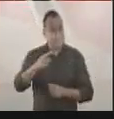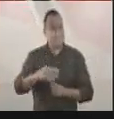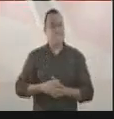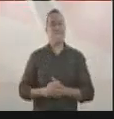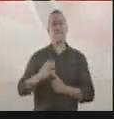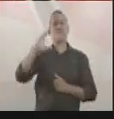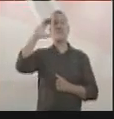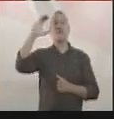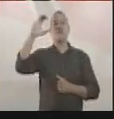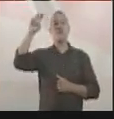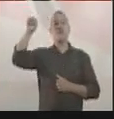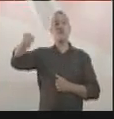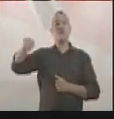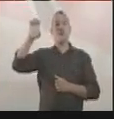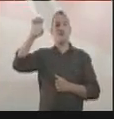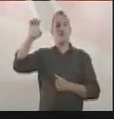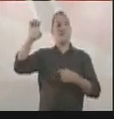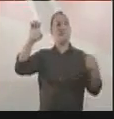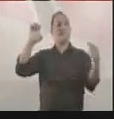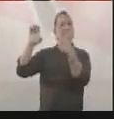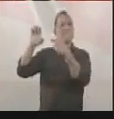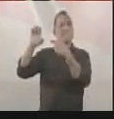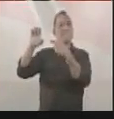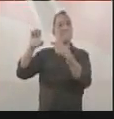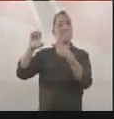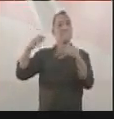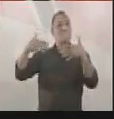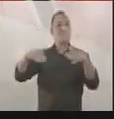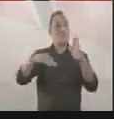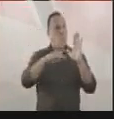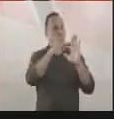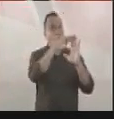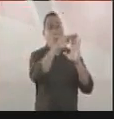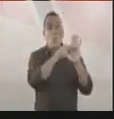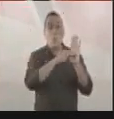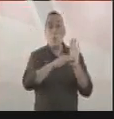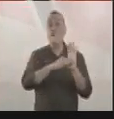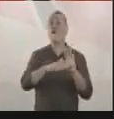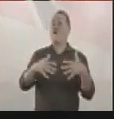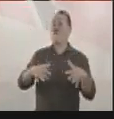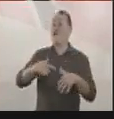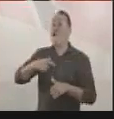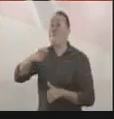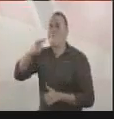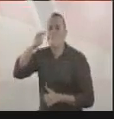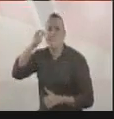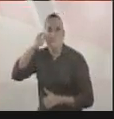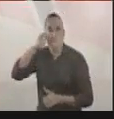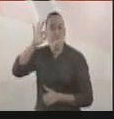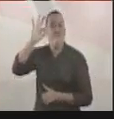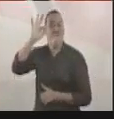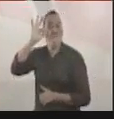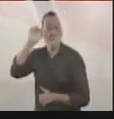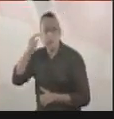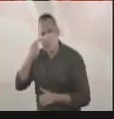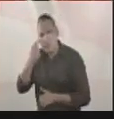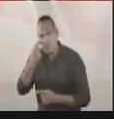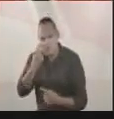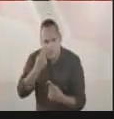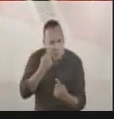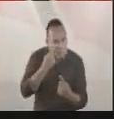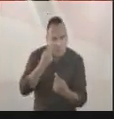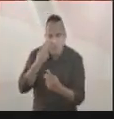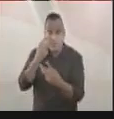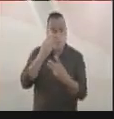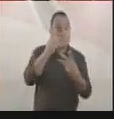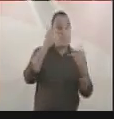campaña electoral. El CNE ha puesto en marcha un amplio plan de fiscalización